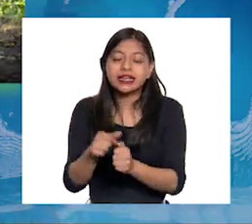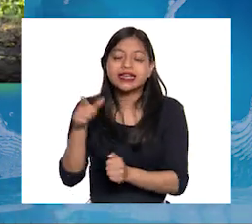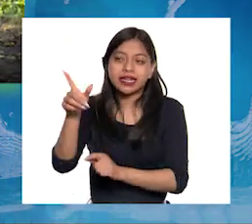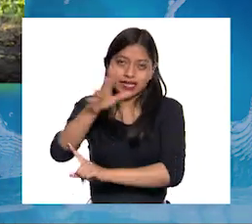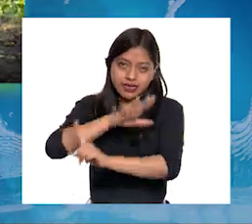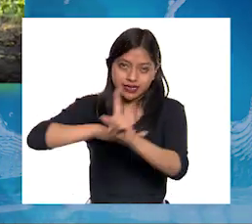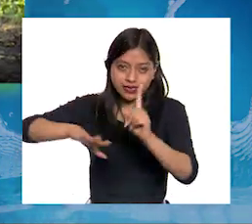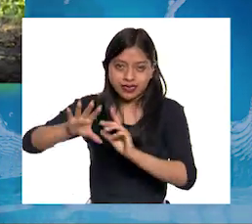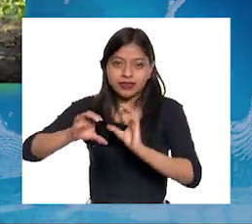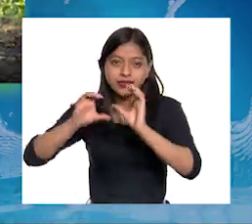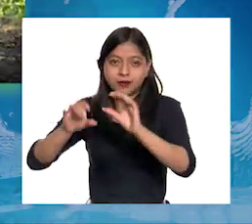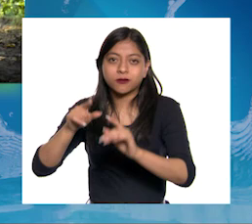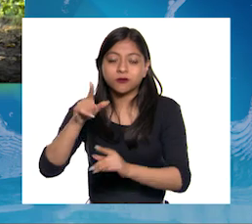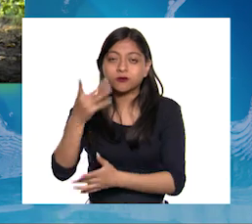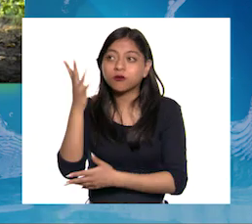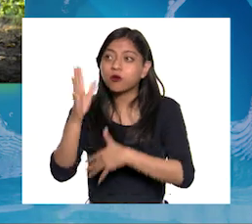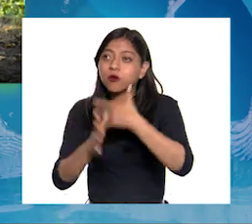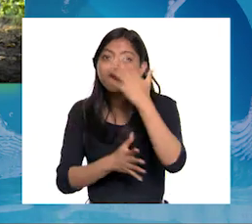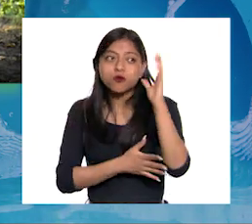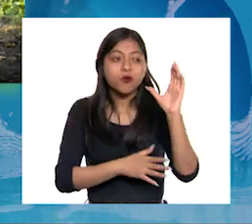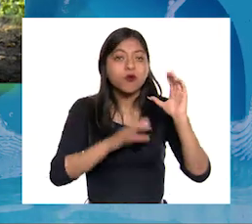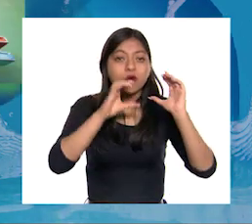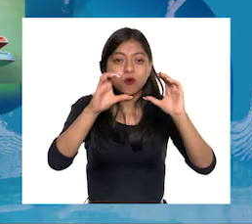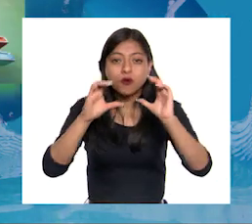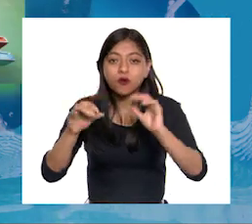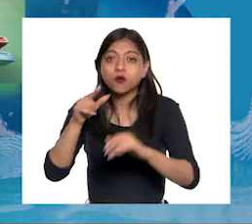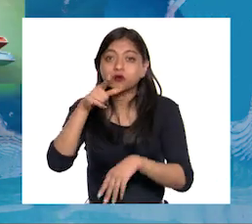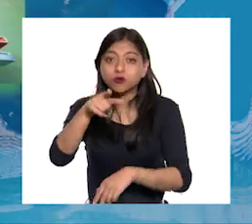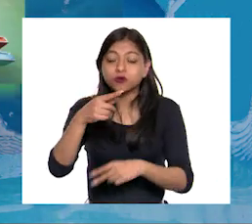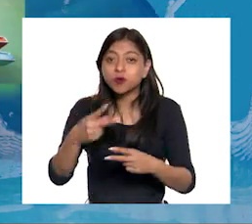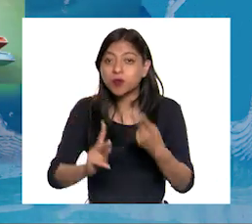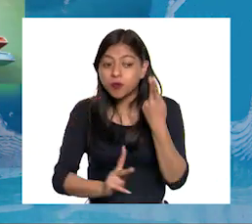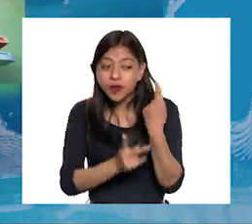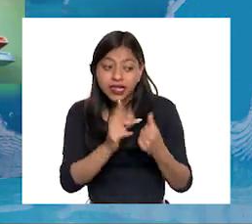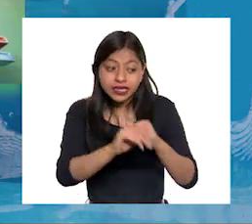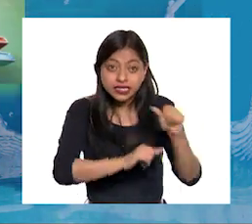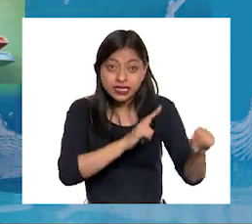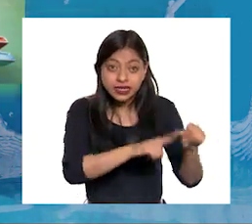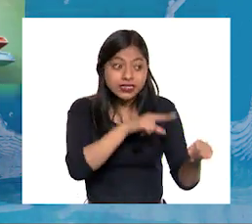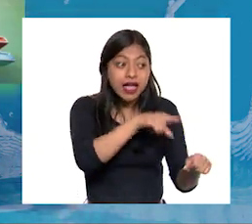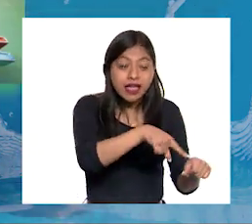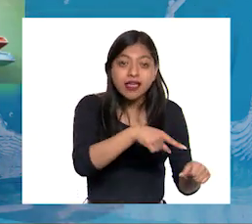Respeto la naturaleza y no fomento la comercialización de plantas y animales